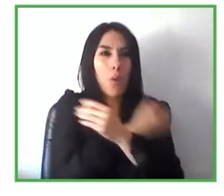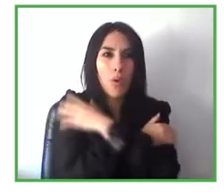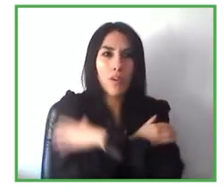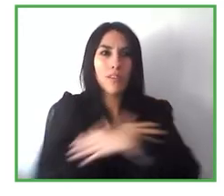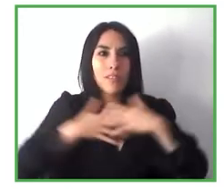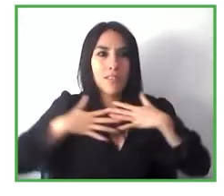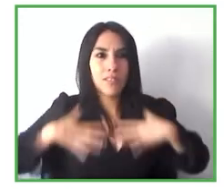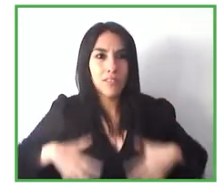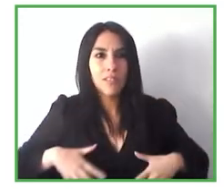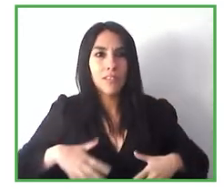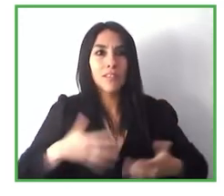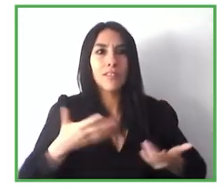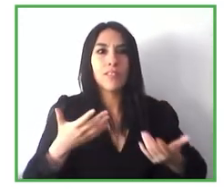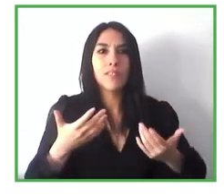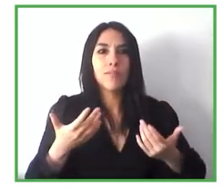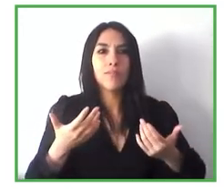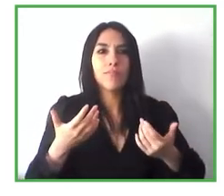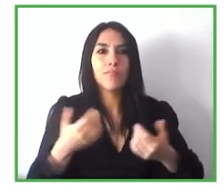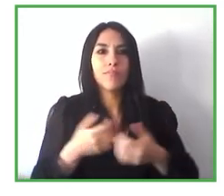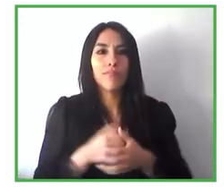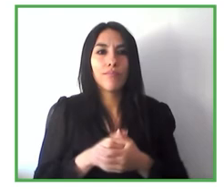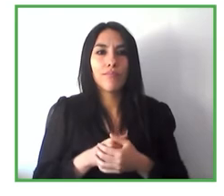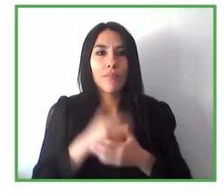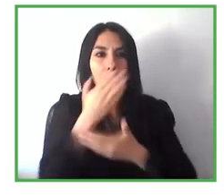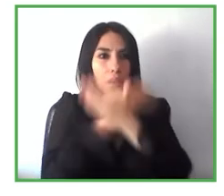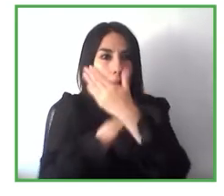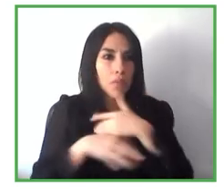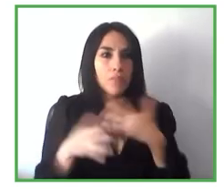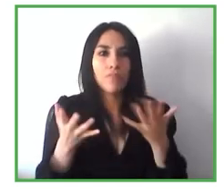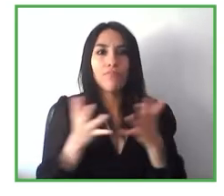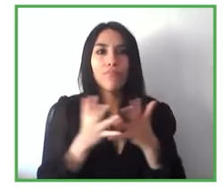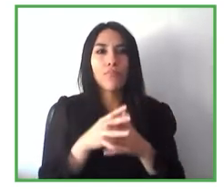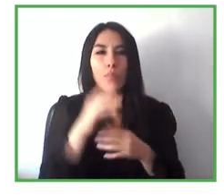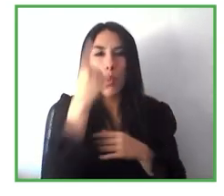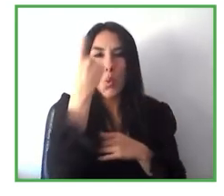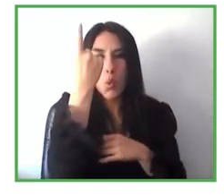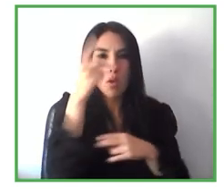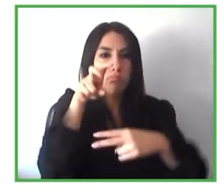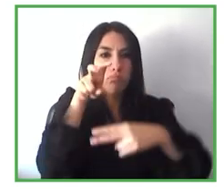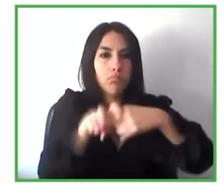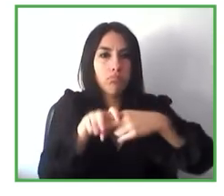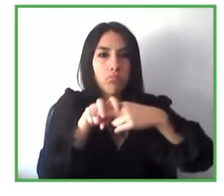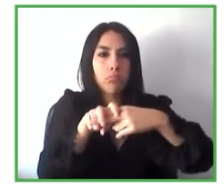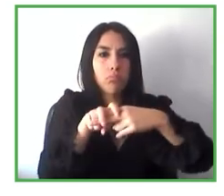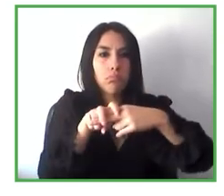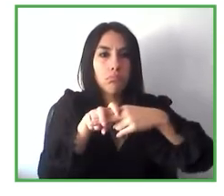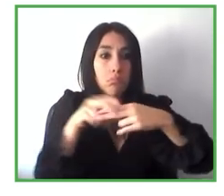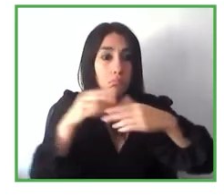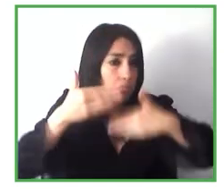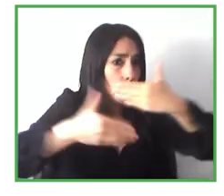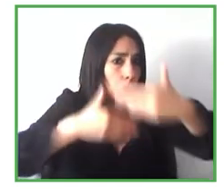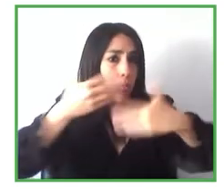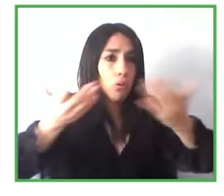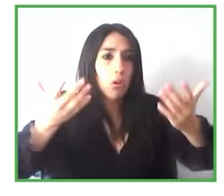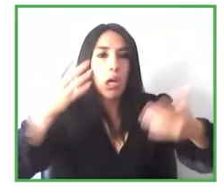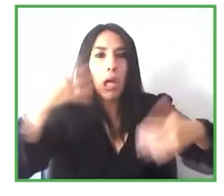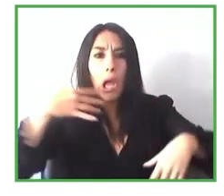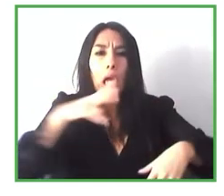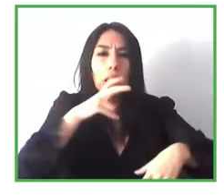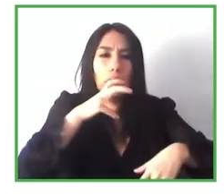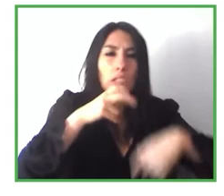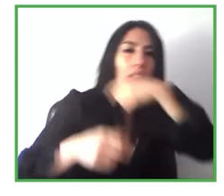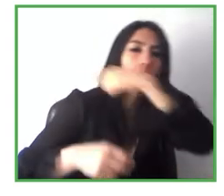sobre una silla prolongada pues son muy importantes controlarlas y hacer recomendaciones en cuanto a posición